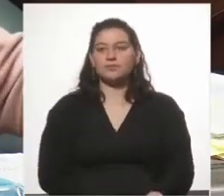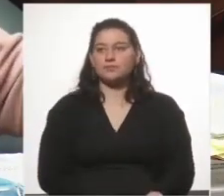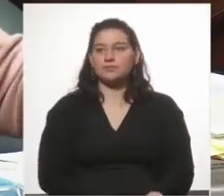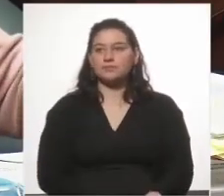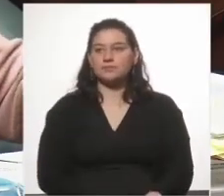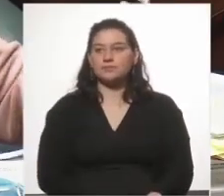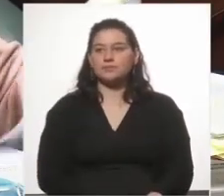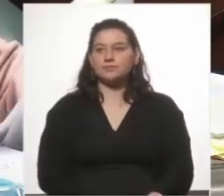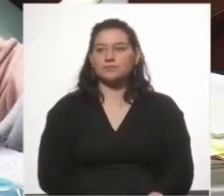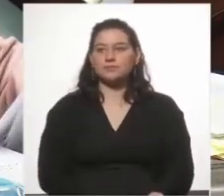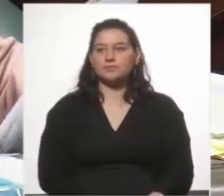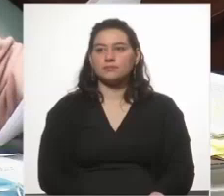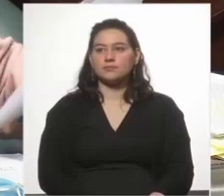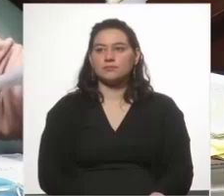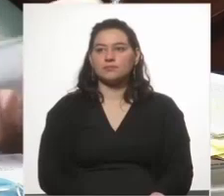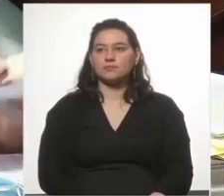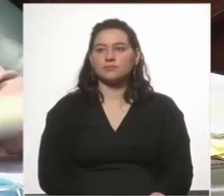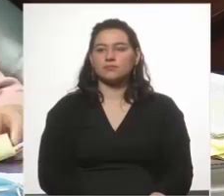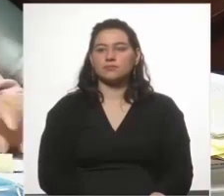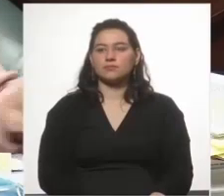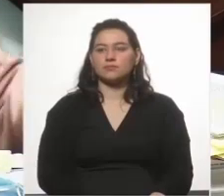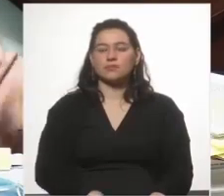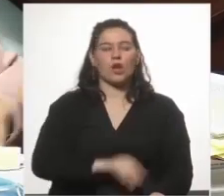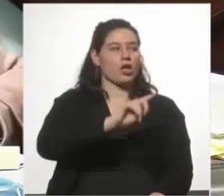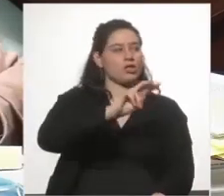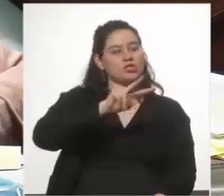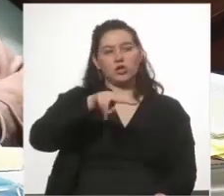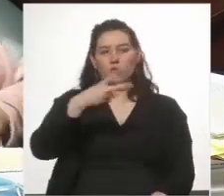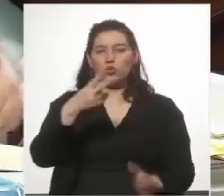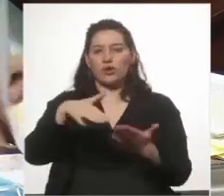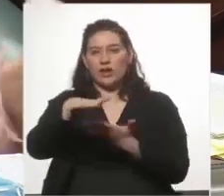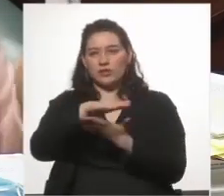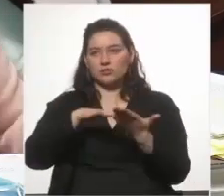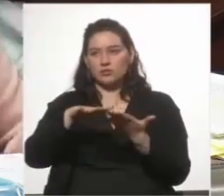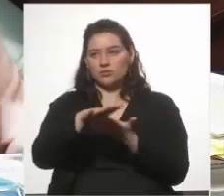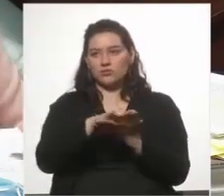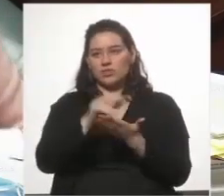Vamos al desafuero solicitado al senador Nin.